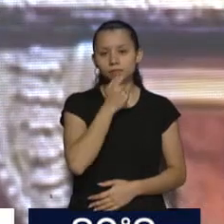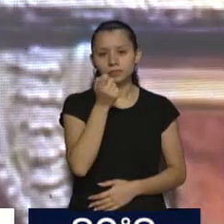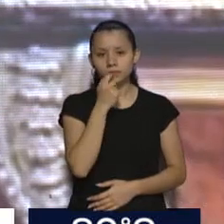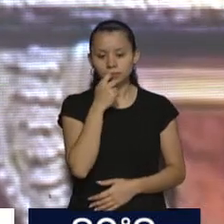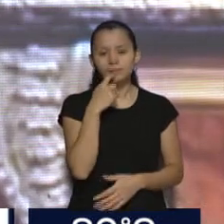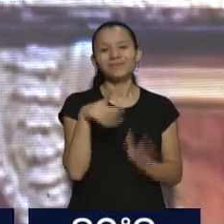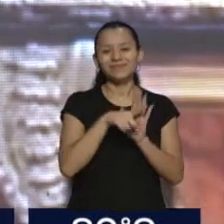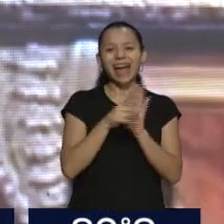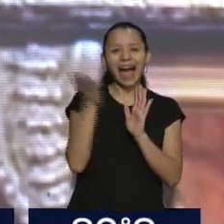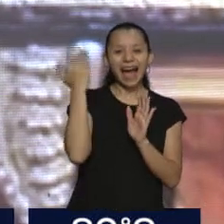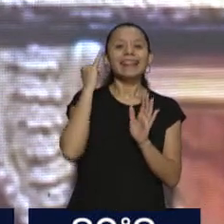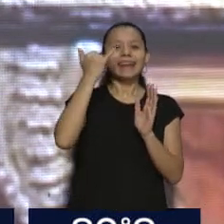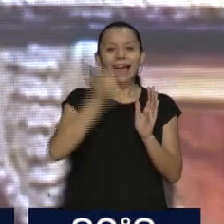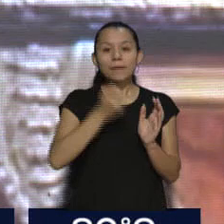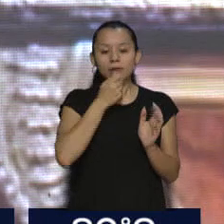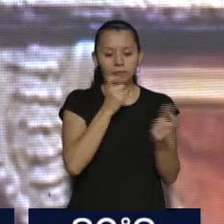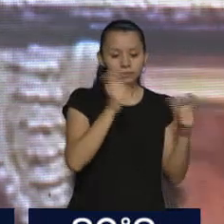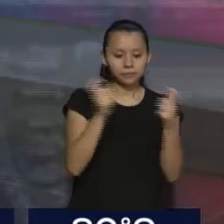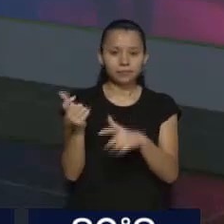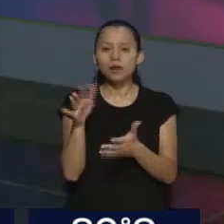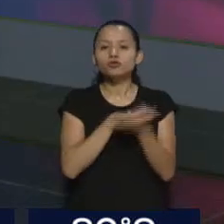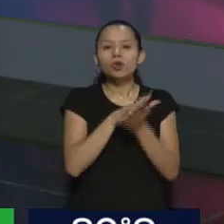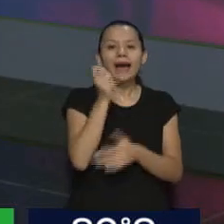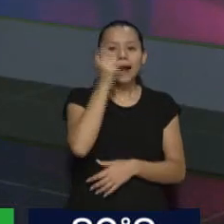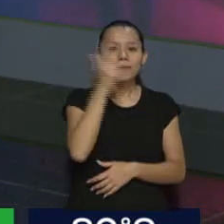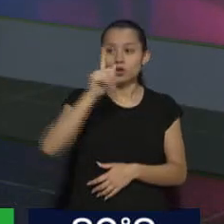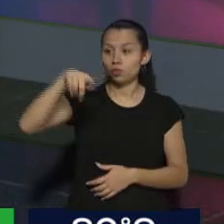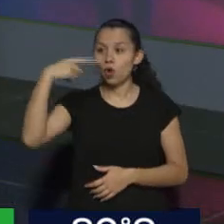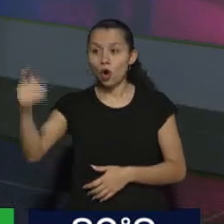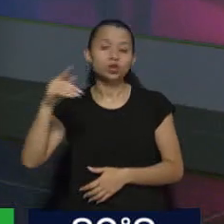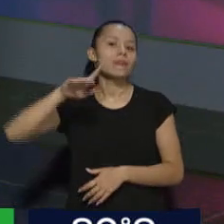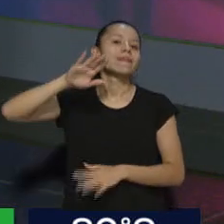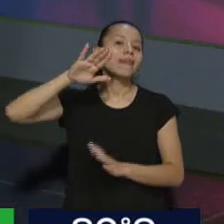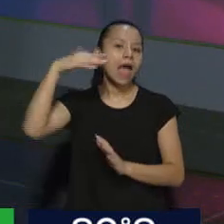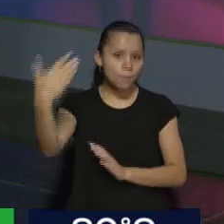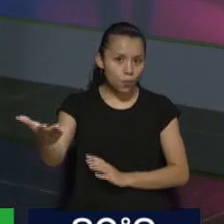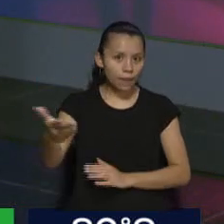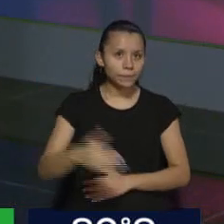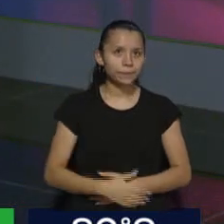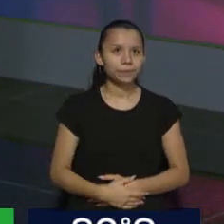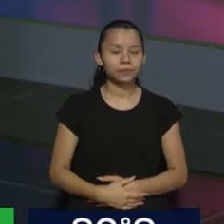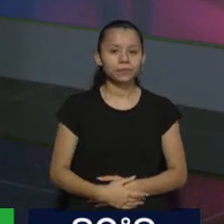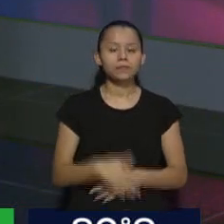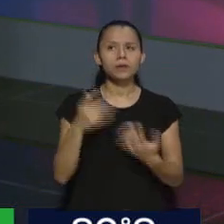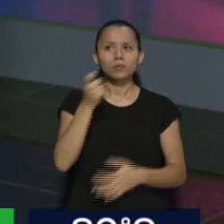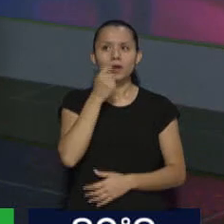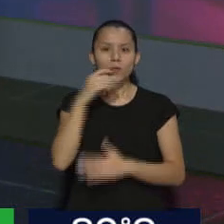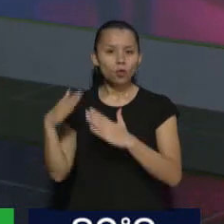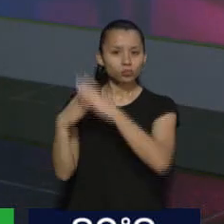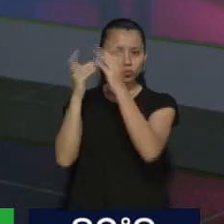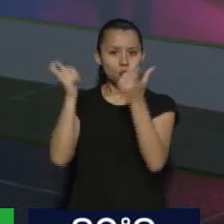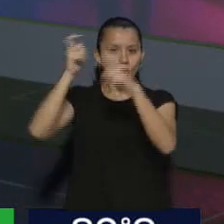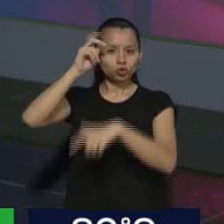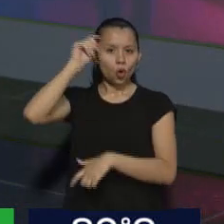resolver rápidamente y después para resolver el fondo de la cuestión. Avanzo. ¿Por qué decís que va en contra de lo que dispuso la Corte Suprema? Bueno, esto está